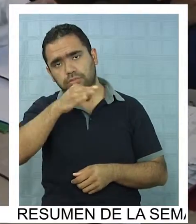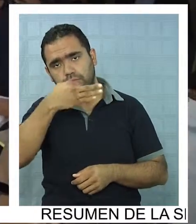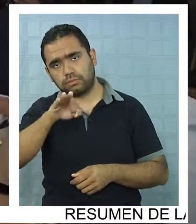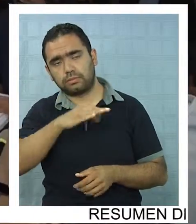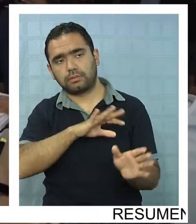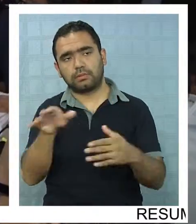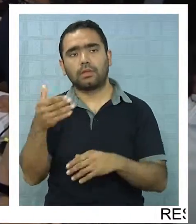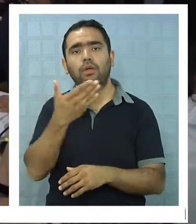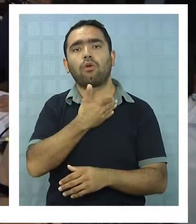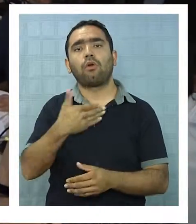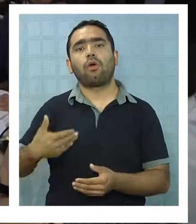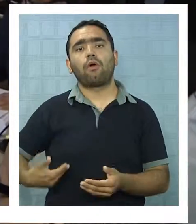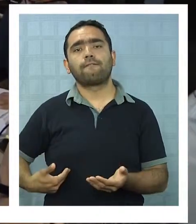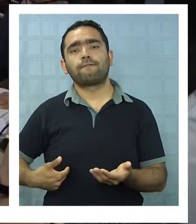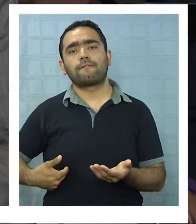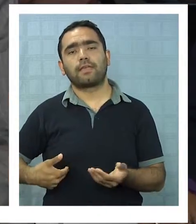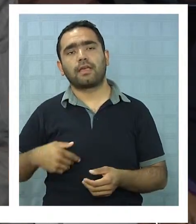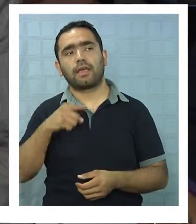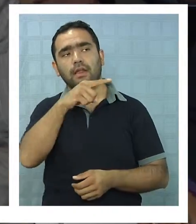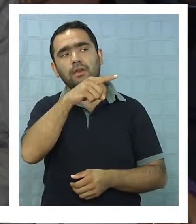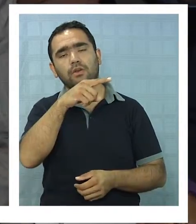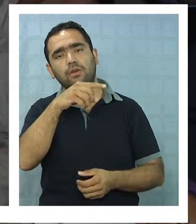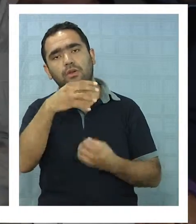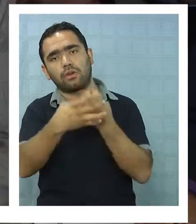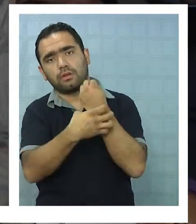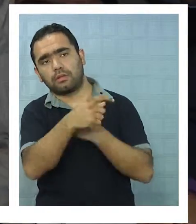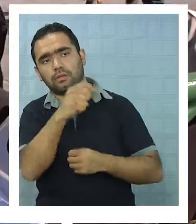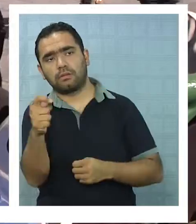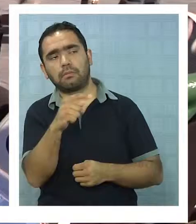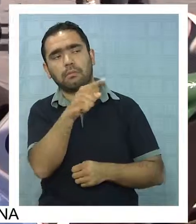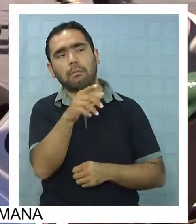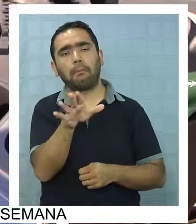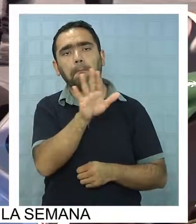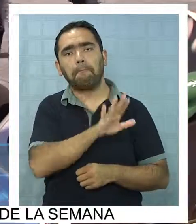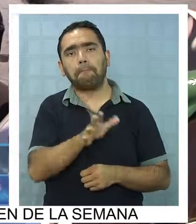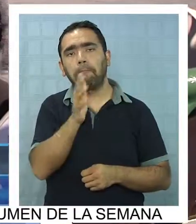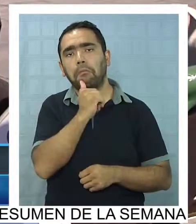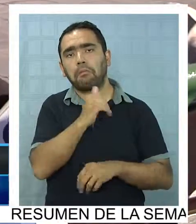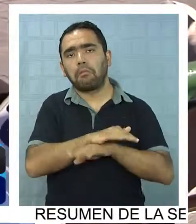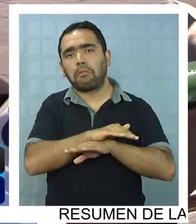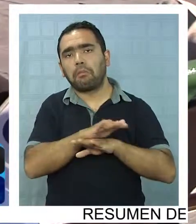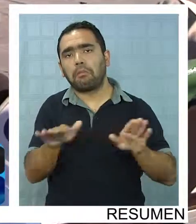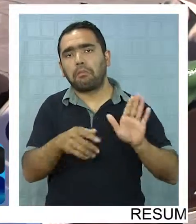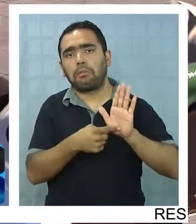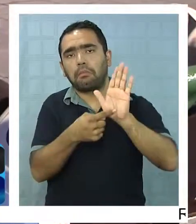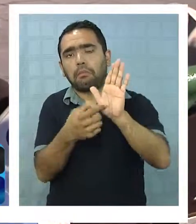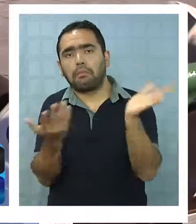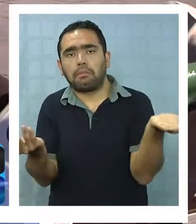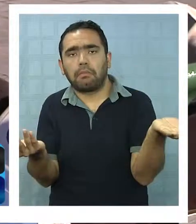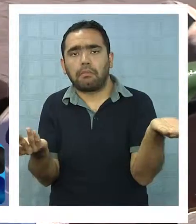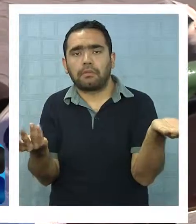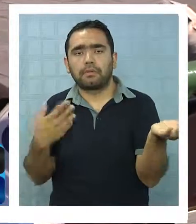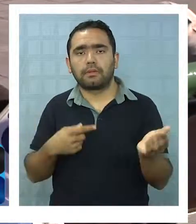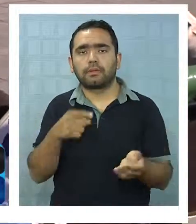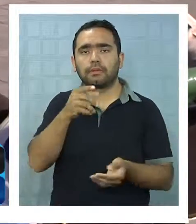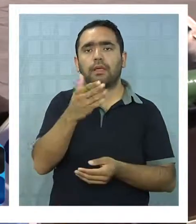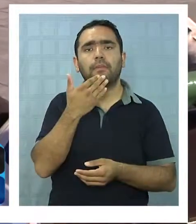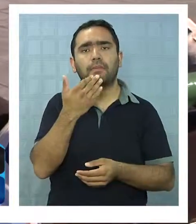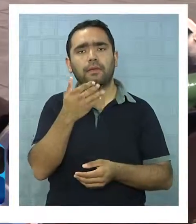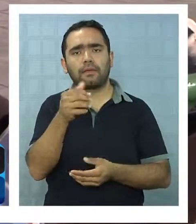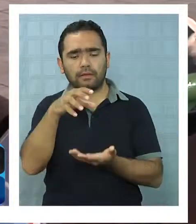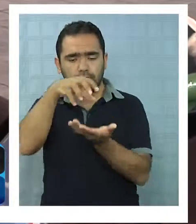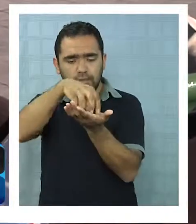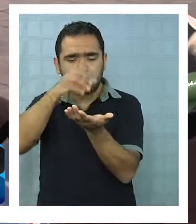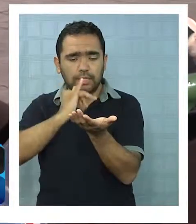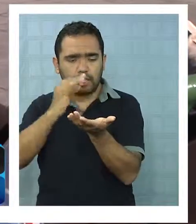Y el gobierno regional ha brillado por su ausencia en todo el sector costero sur. Todas las caletas que estamos